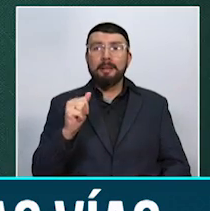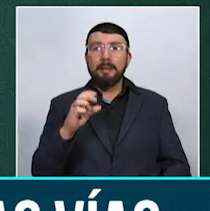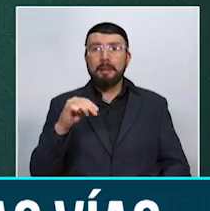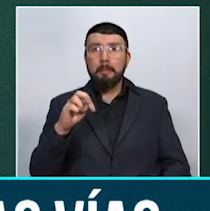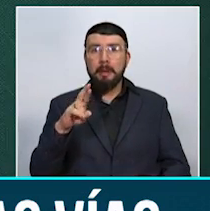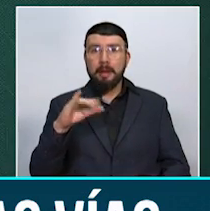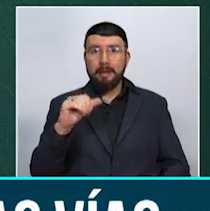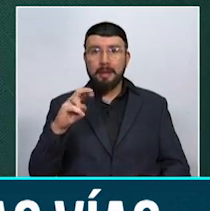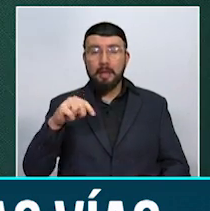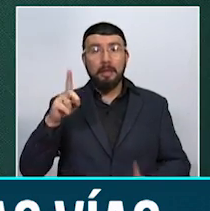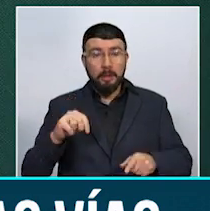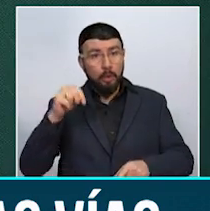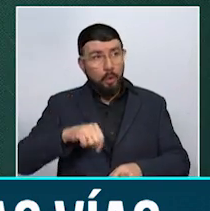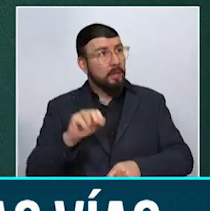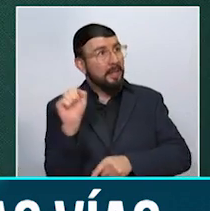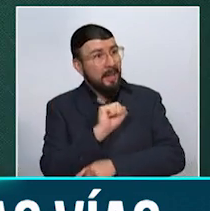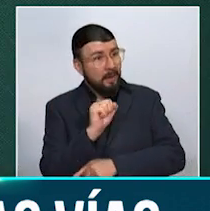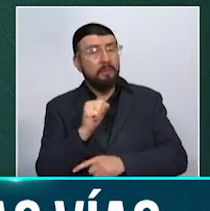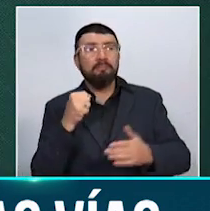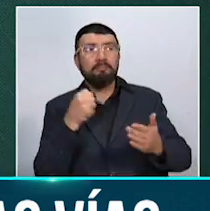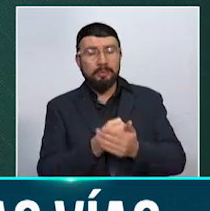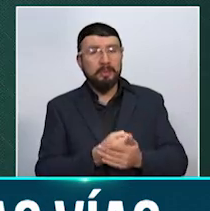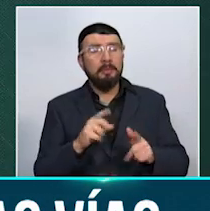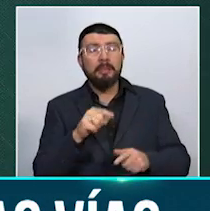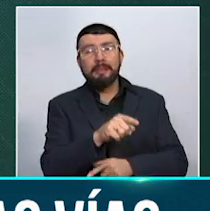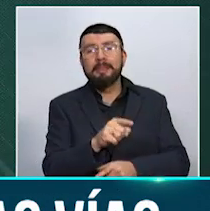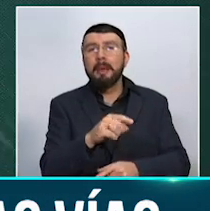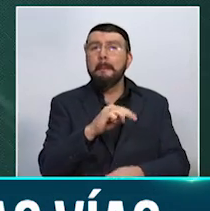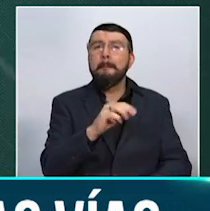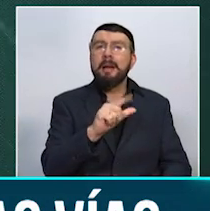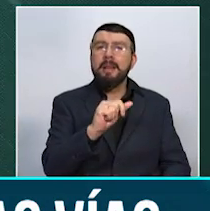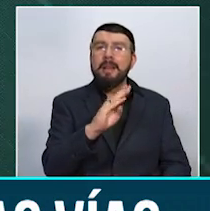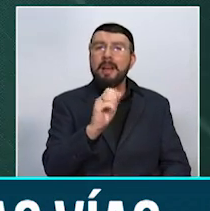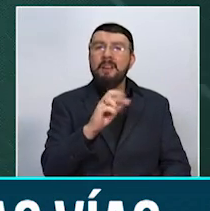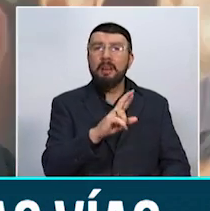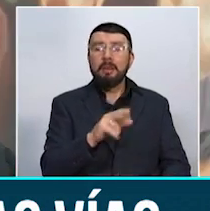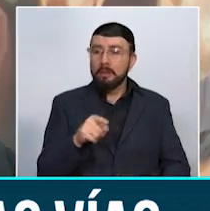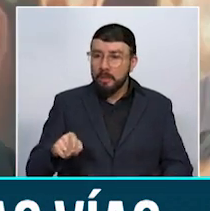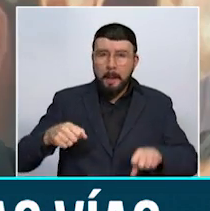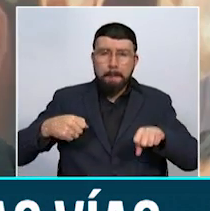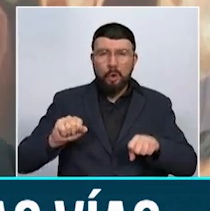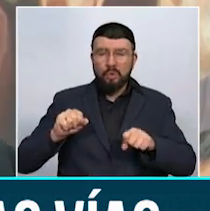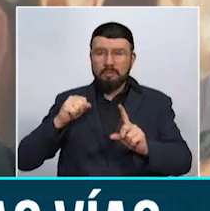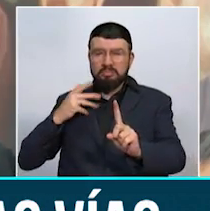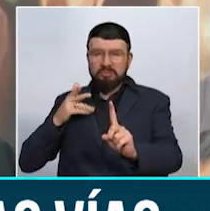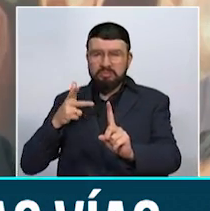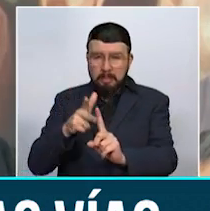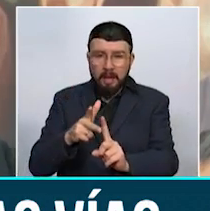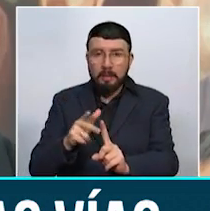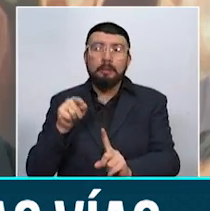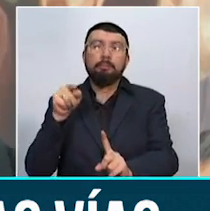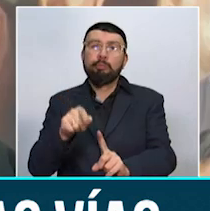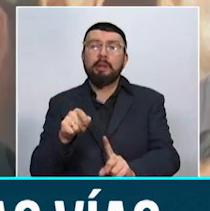mañana de un carro apilador en el sector de Malabar. Donde una moto atropella al señor, donde él